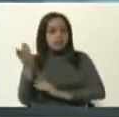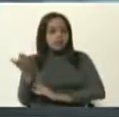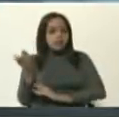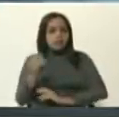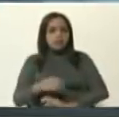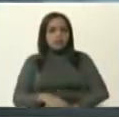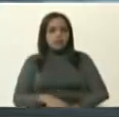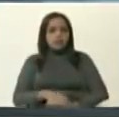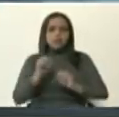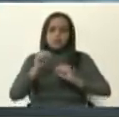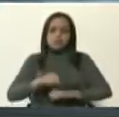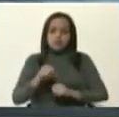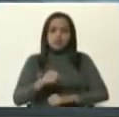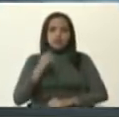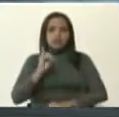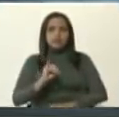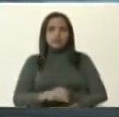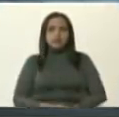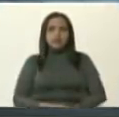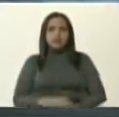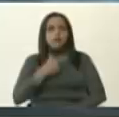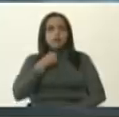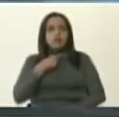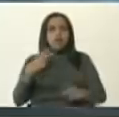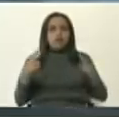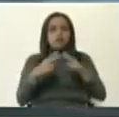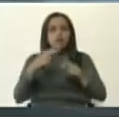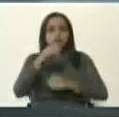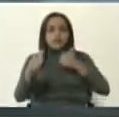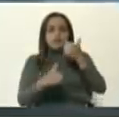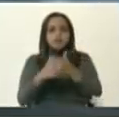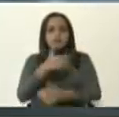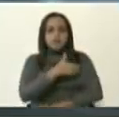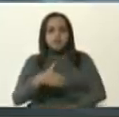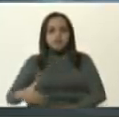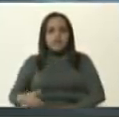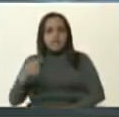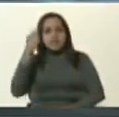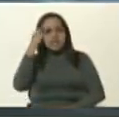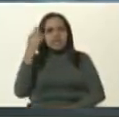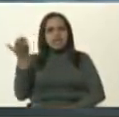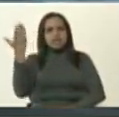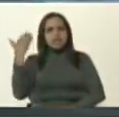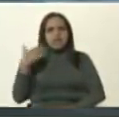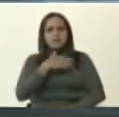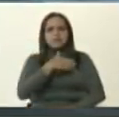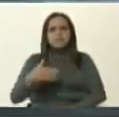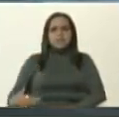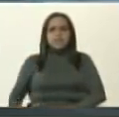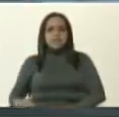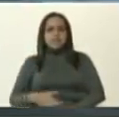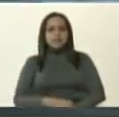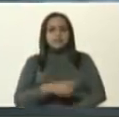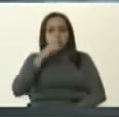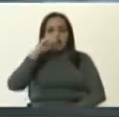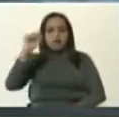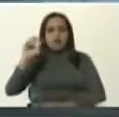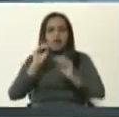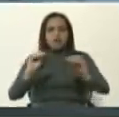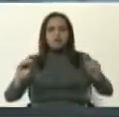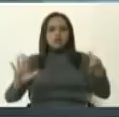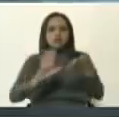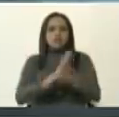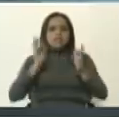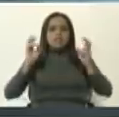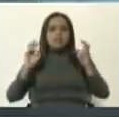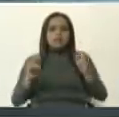telefónico. A qué tal, Julio. Me gustaría conocer al vicepresidenta días anteriores, el presidente Nicolás Maduro anunciaba el tema de fortalecer